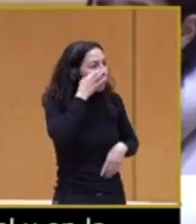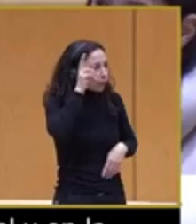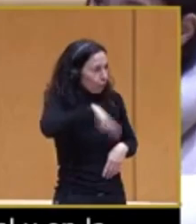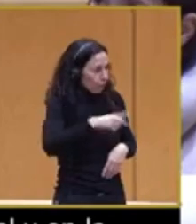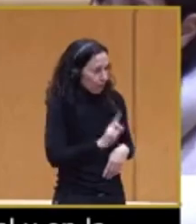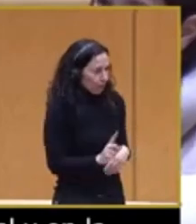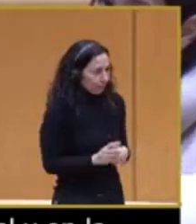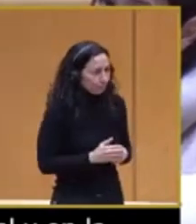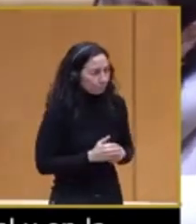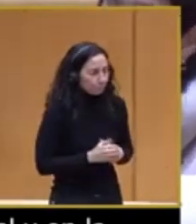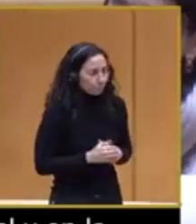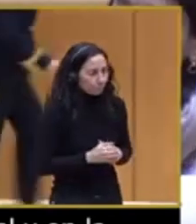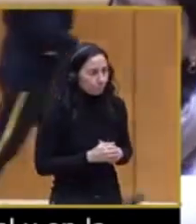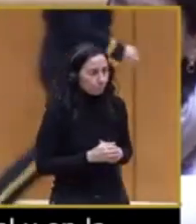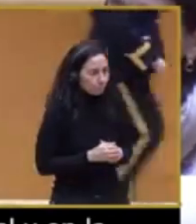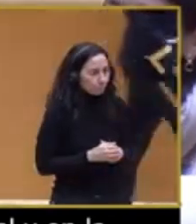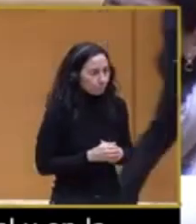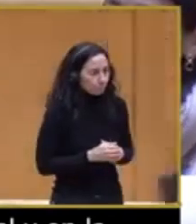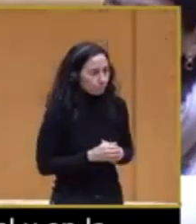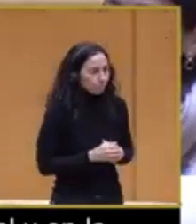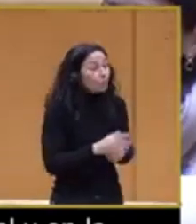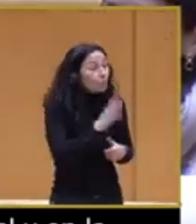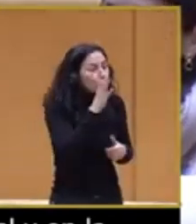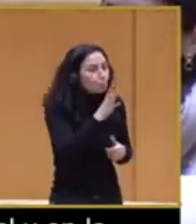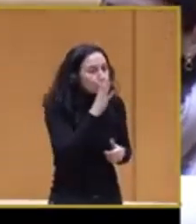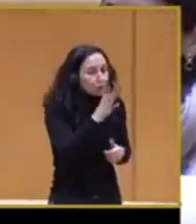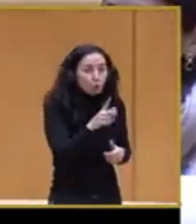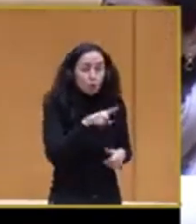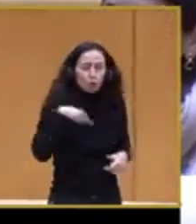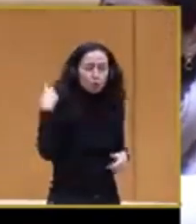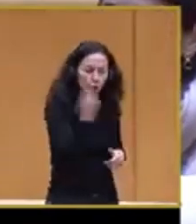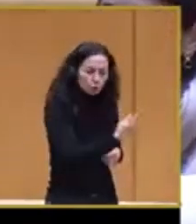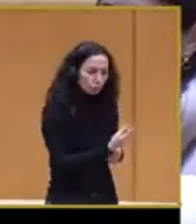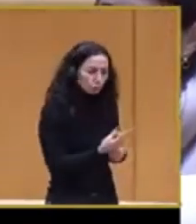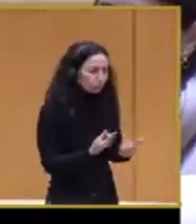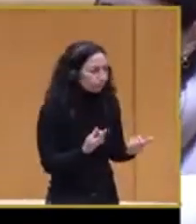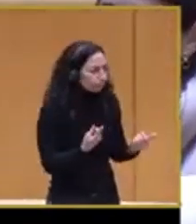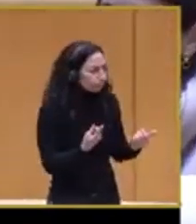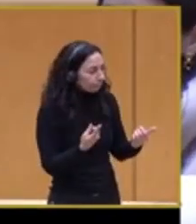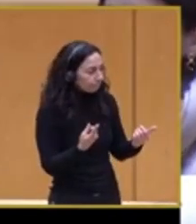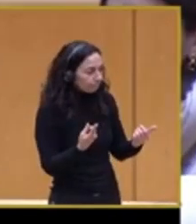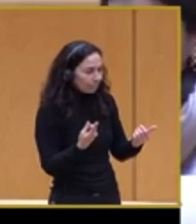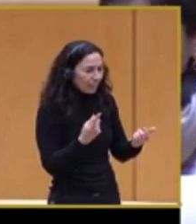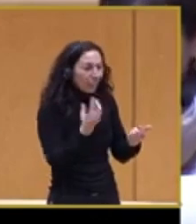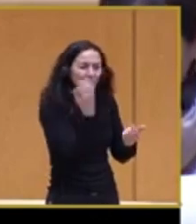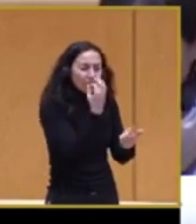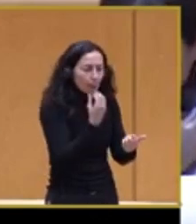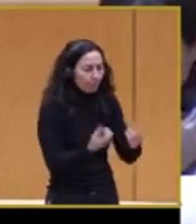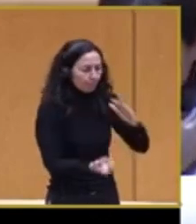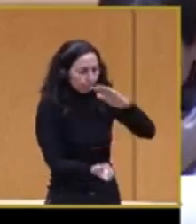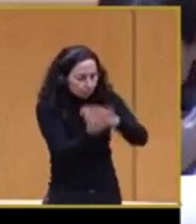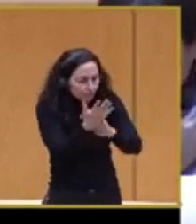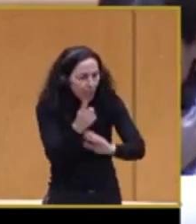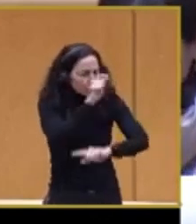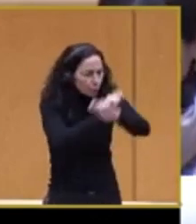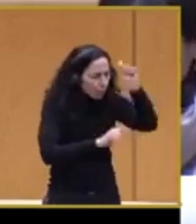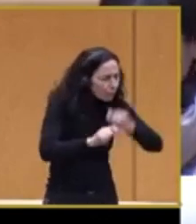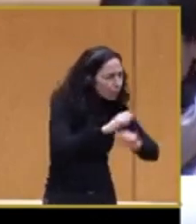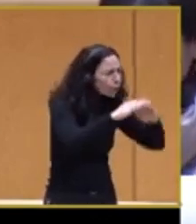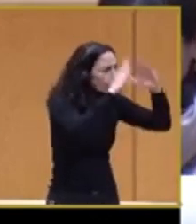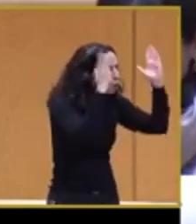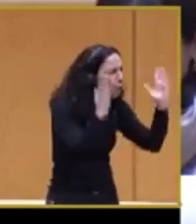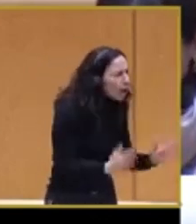Por ello, deberíamos apoyar cambios que construyan comunidades, asociaciones y hogares,